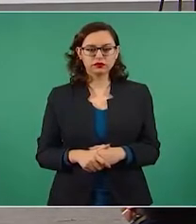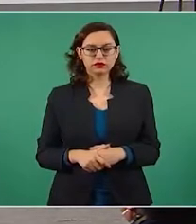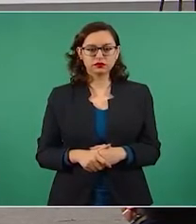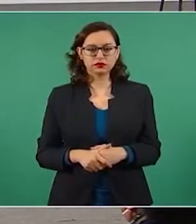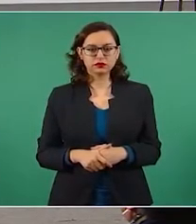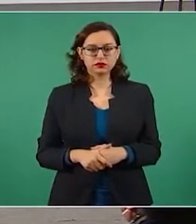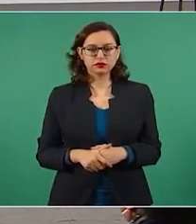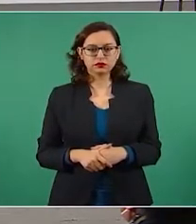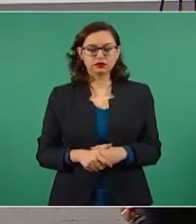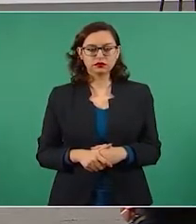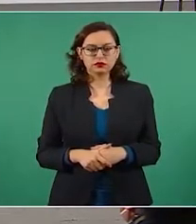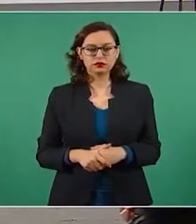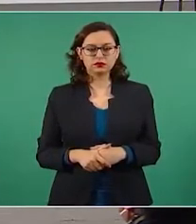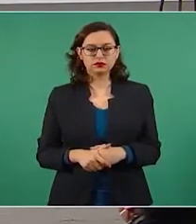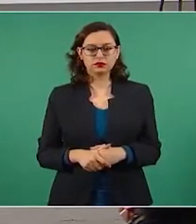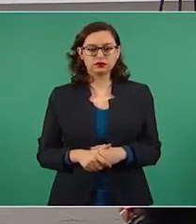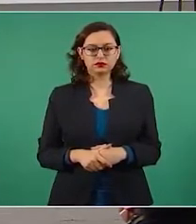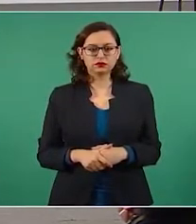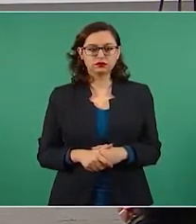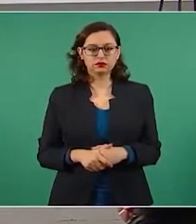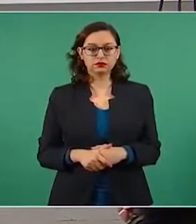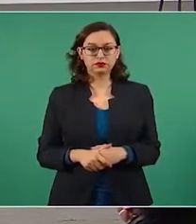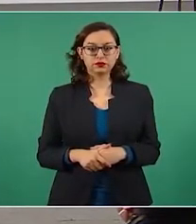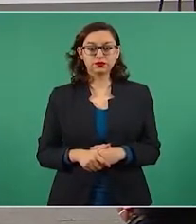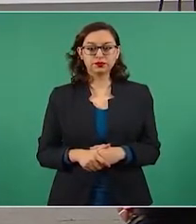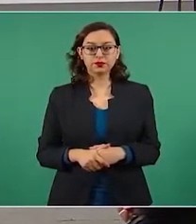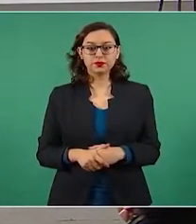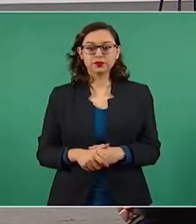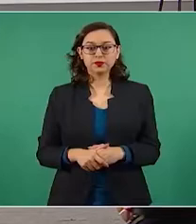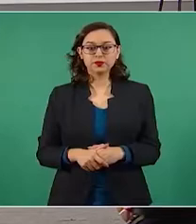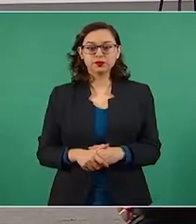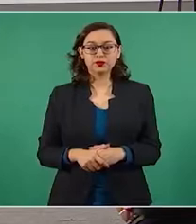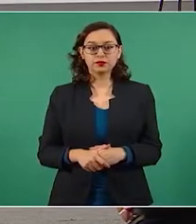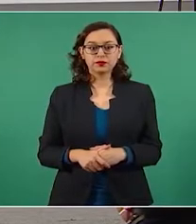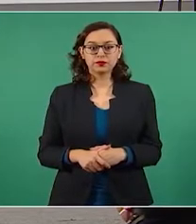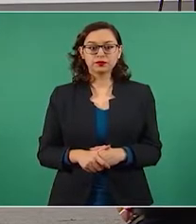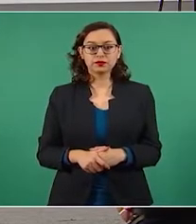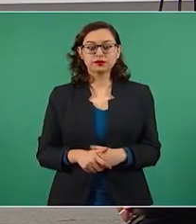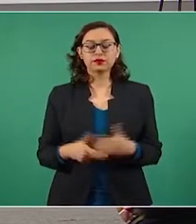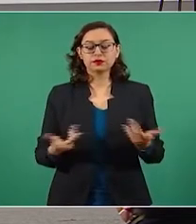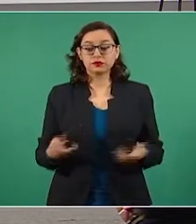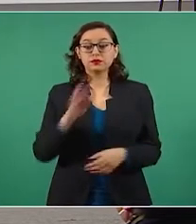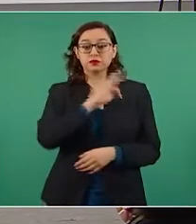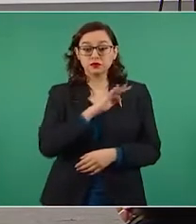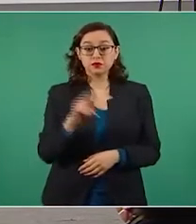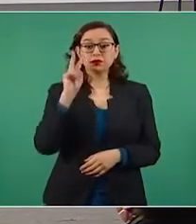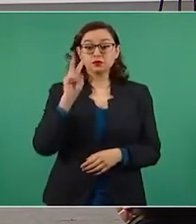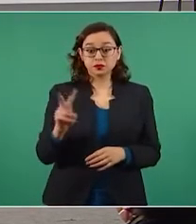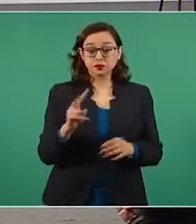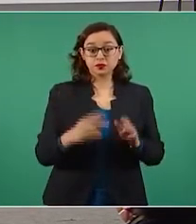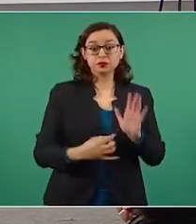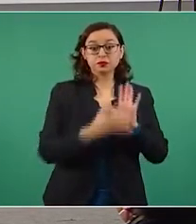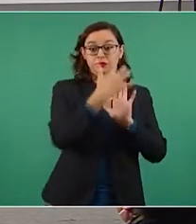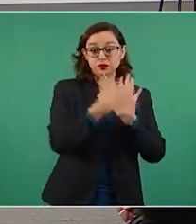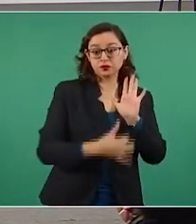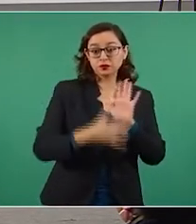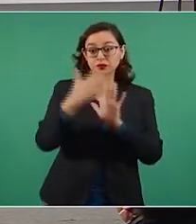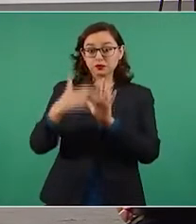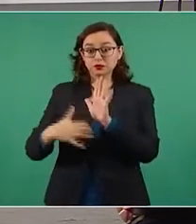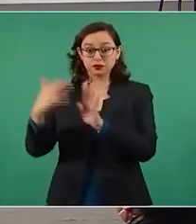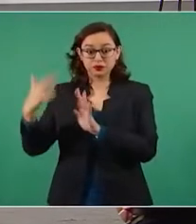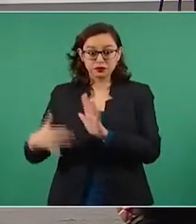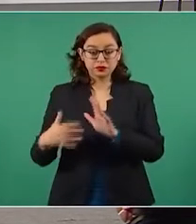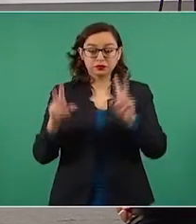A este le pusimos una nota y columnas y primera plana que se tituló